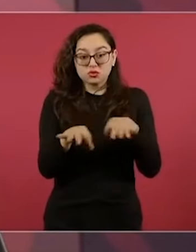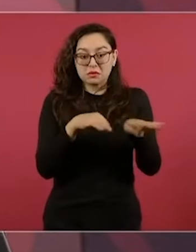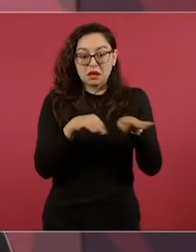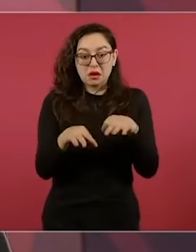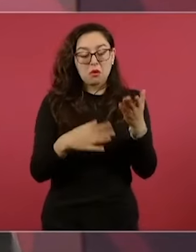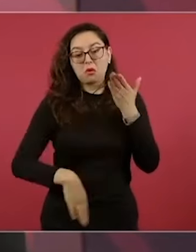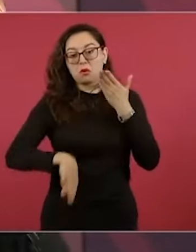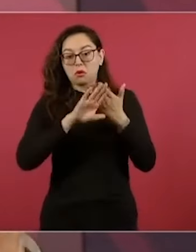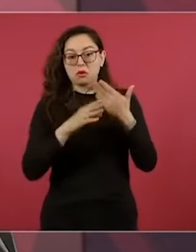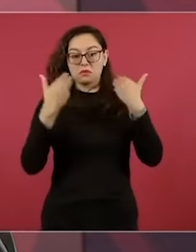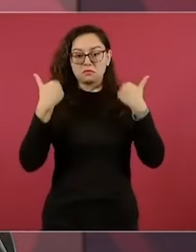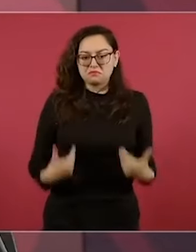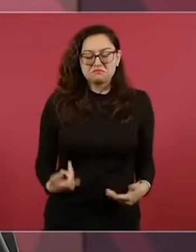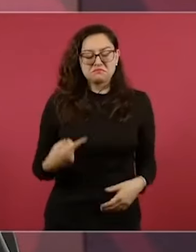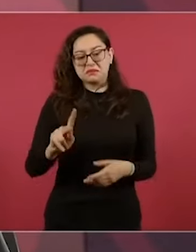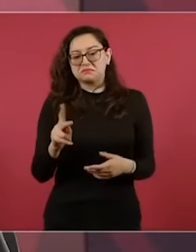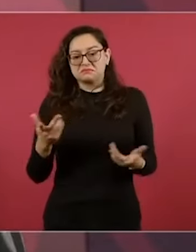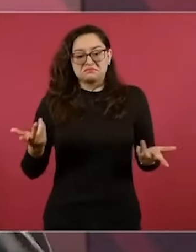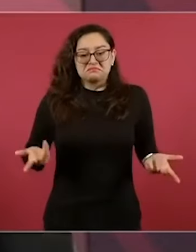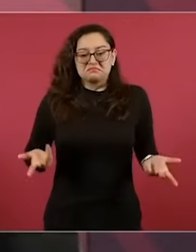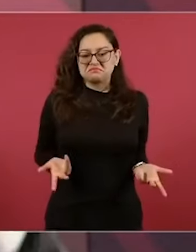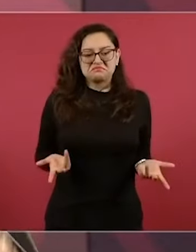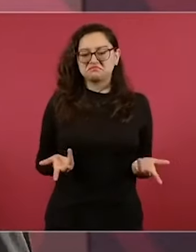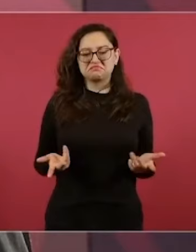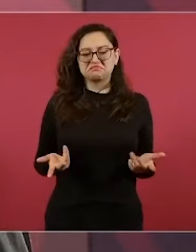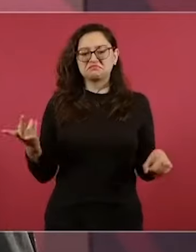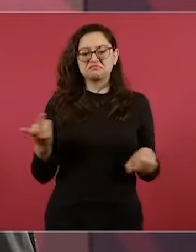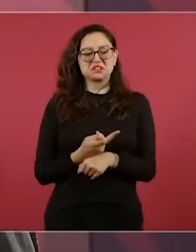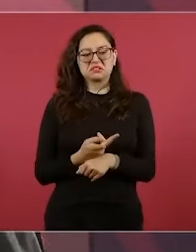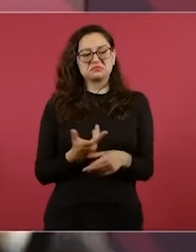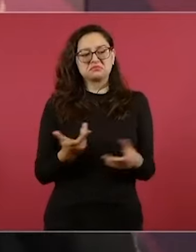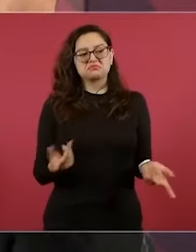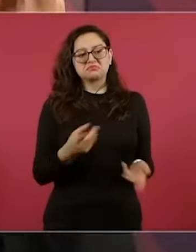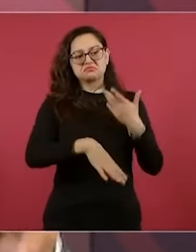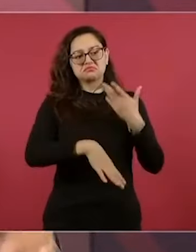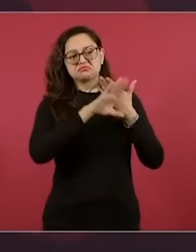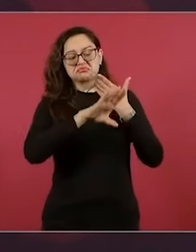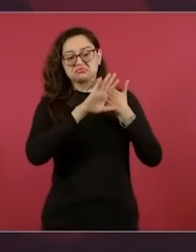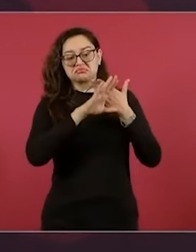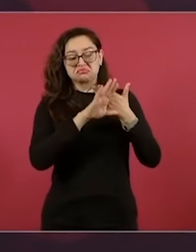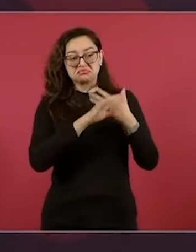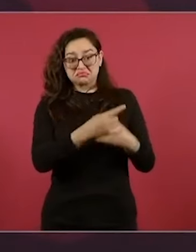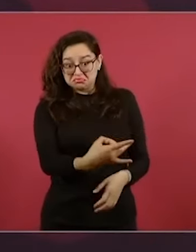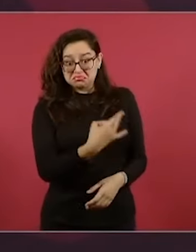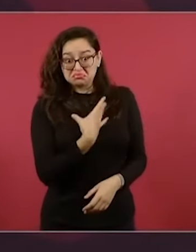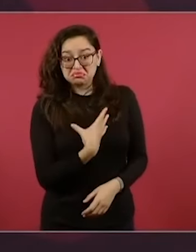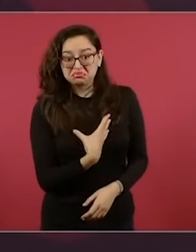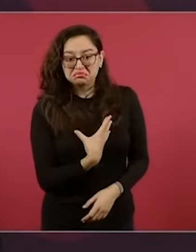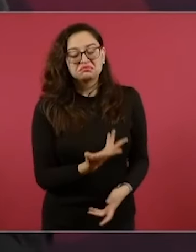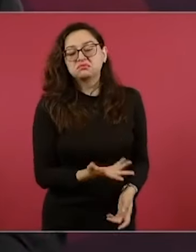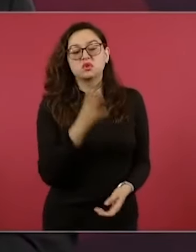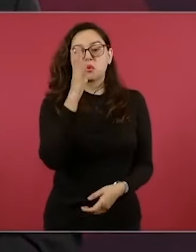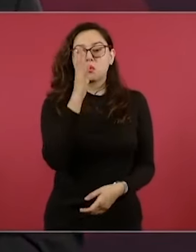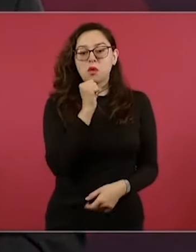persona, y no han podido ni podrán, porque el pueblo de México es mucha